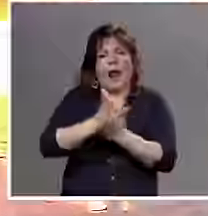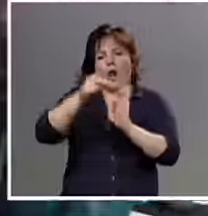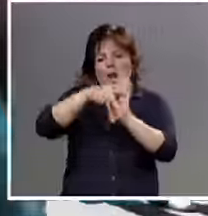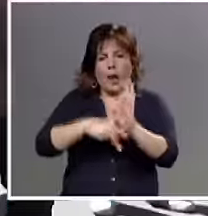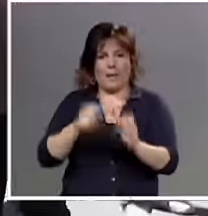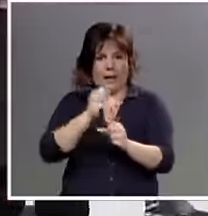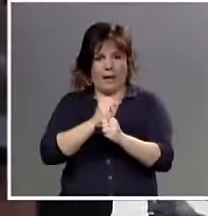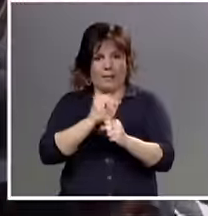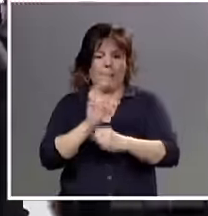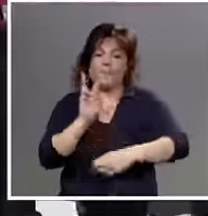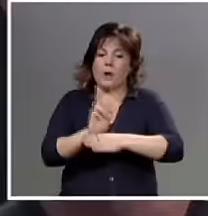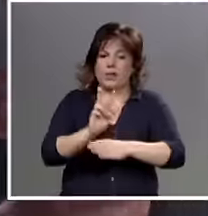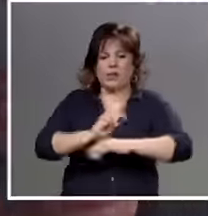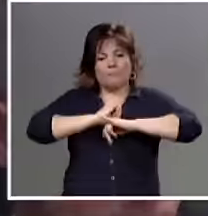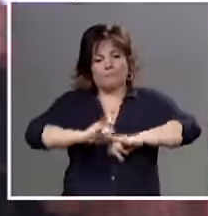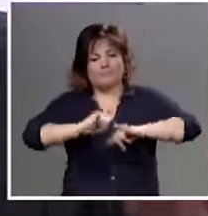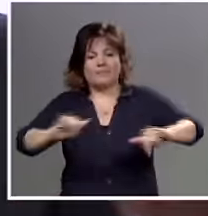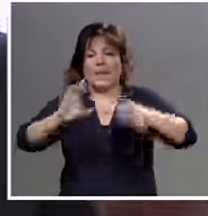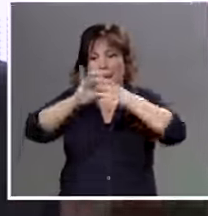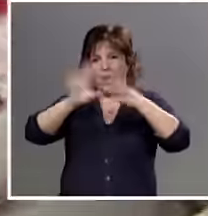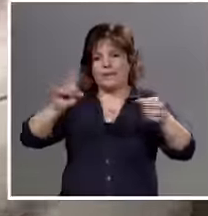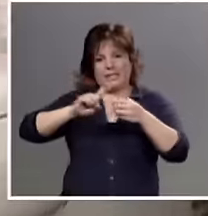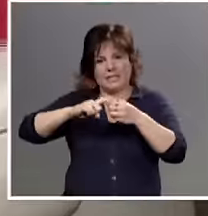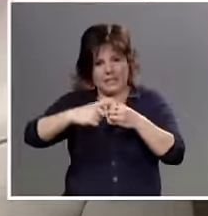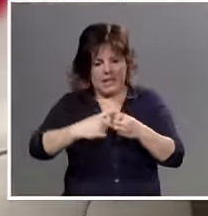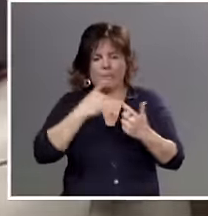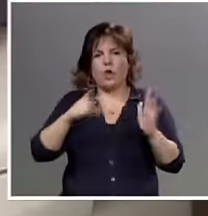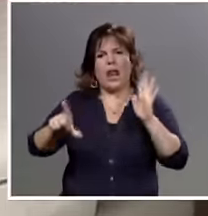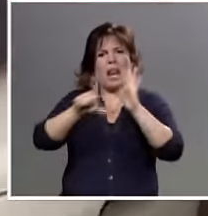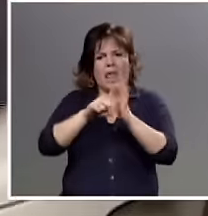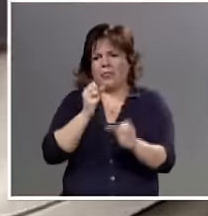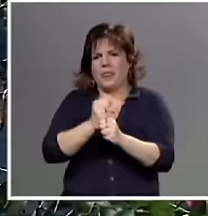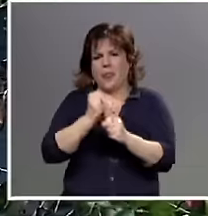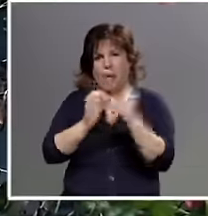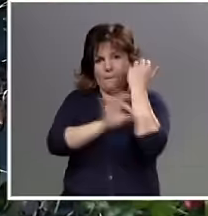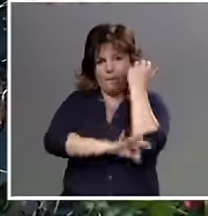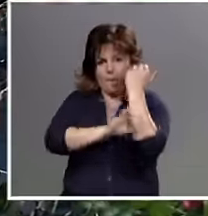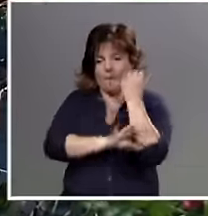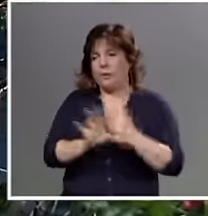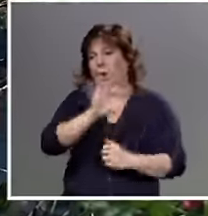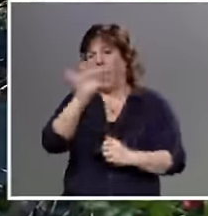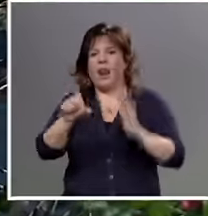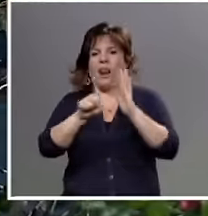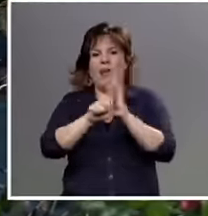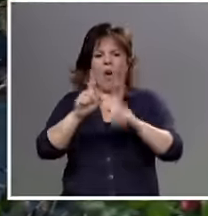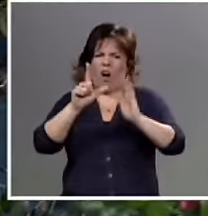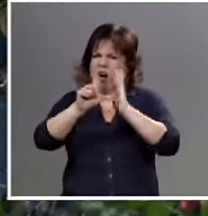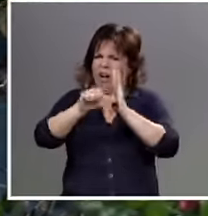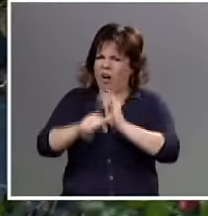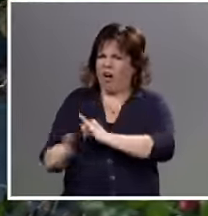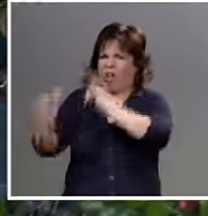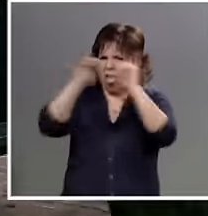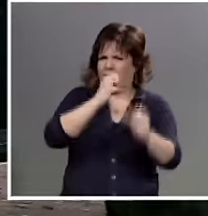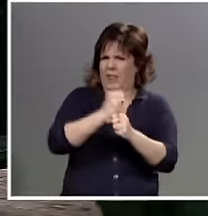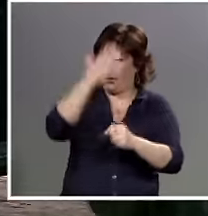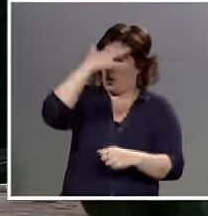laboral. La protección y promoción de la libertad sindical, la ley que regula el trabajo doméstico, o la ley que limita la jornada para los trabajadores